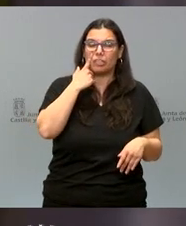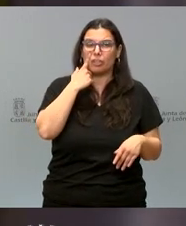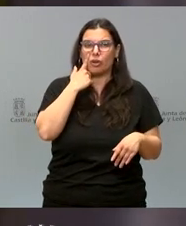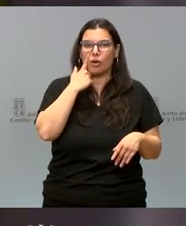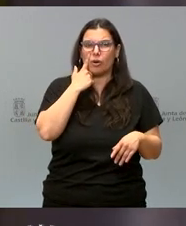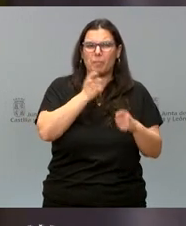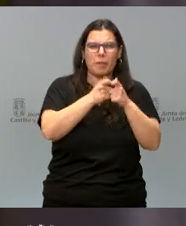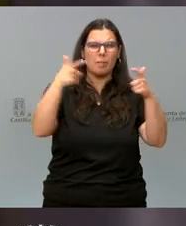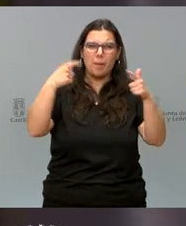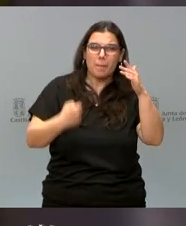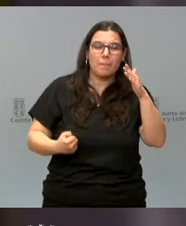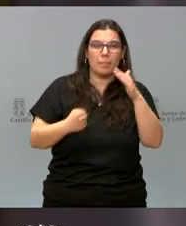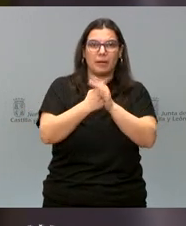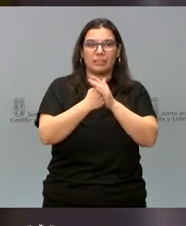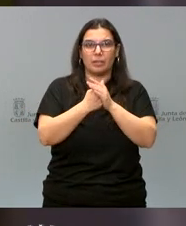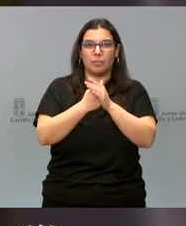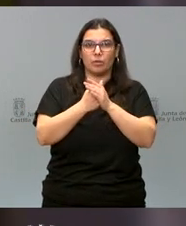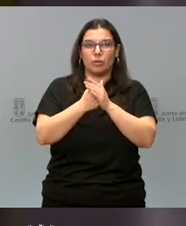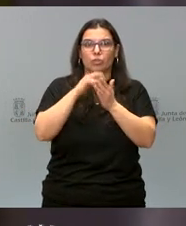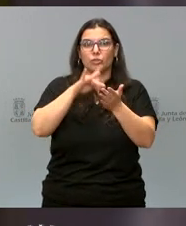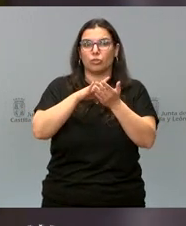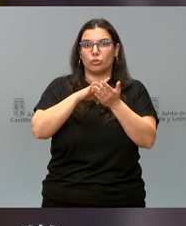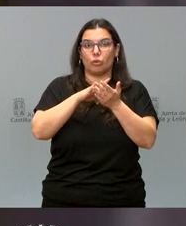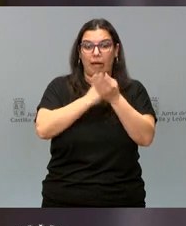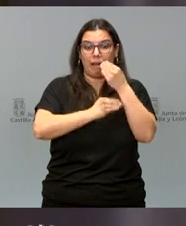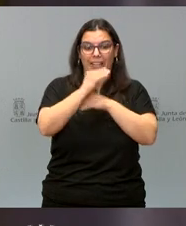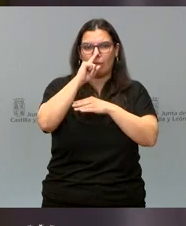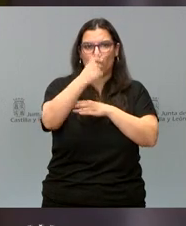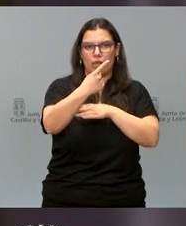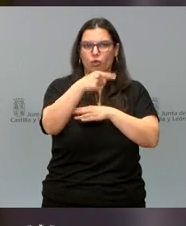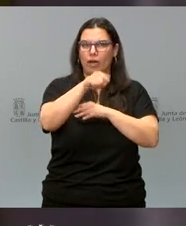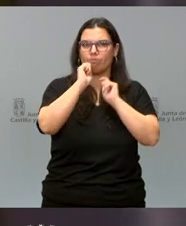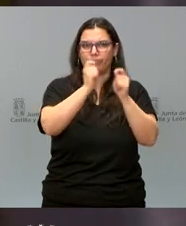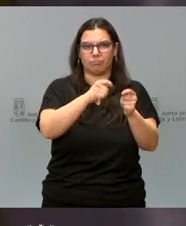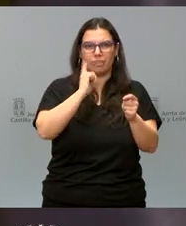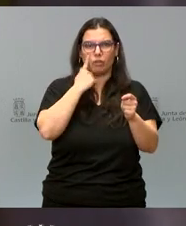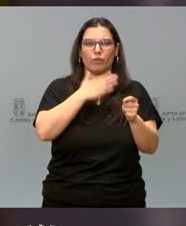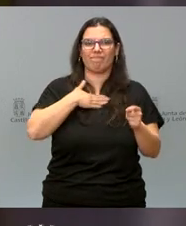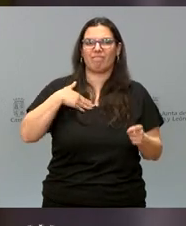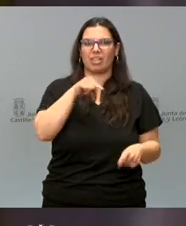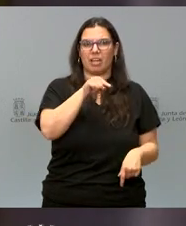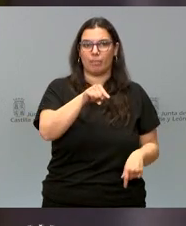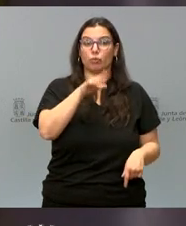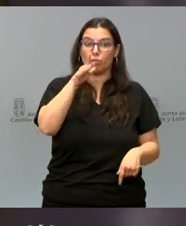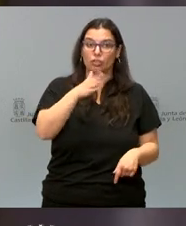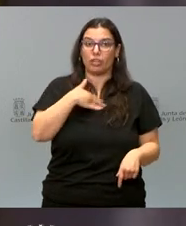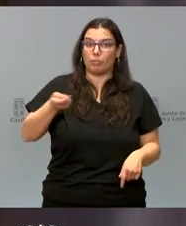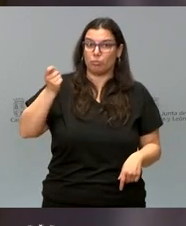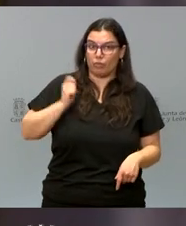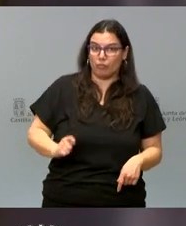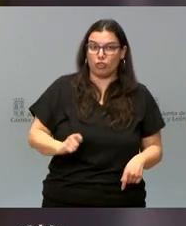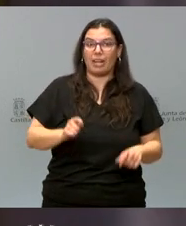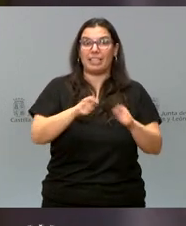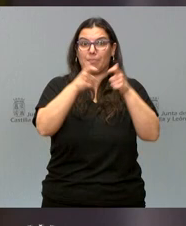se produzca en el primer año de vida. Y por eso queremos que haya más profesionales en el